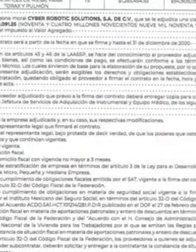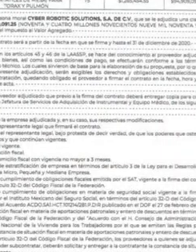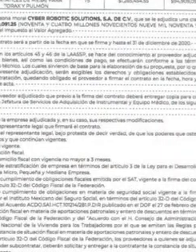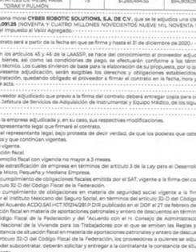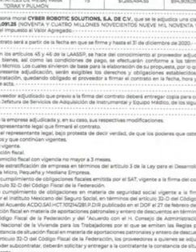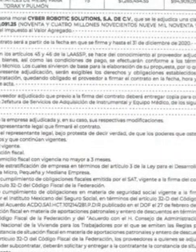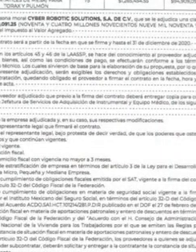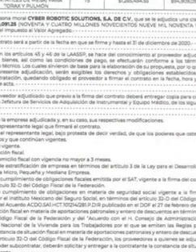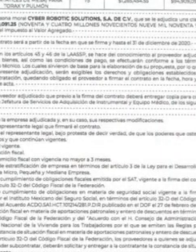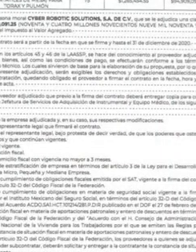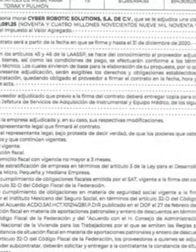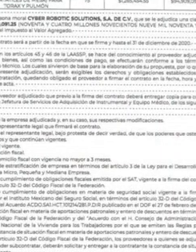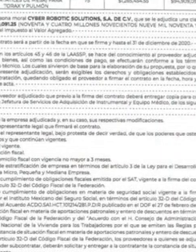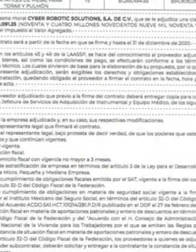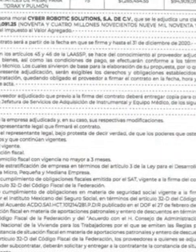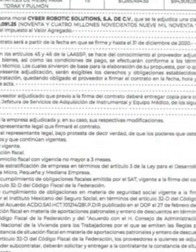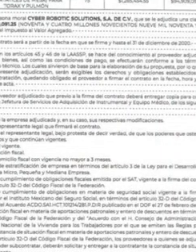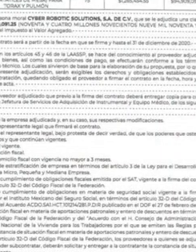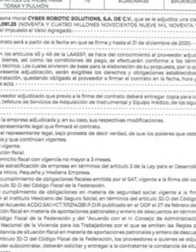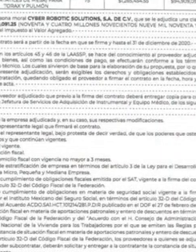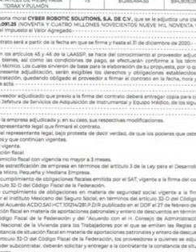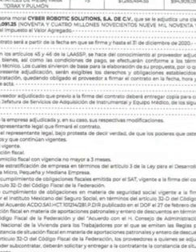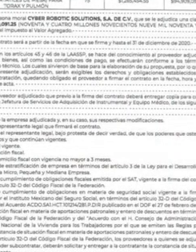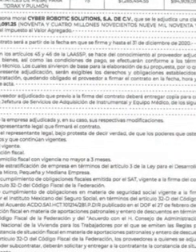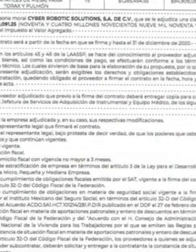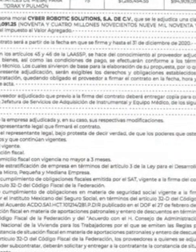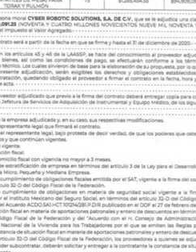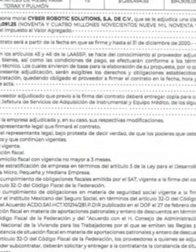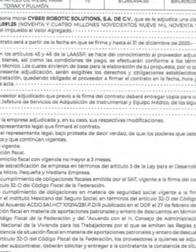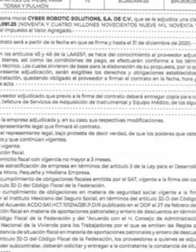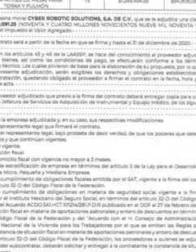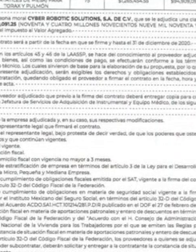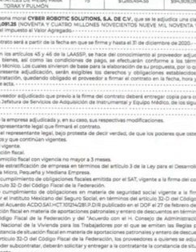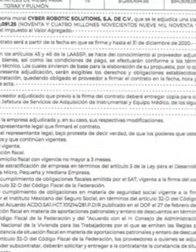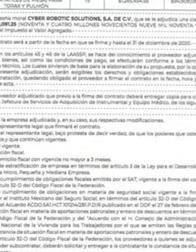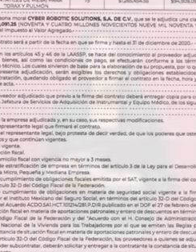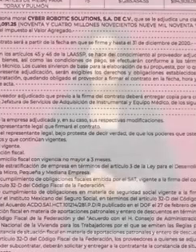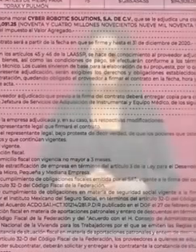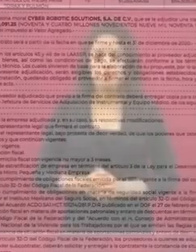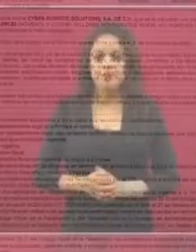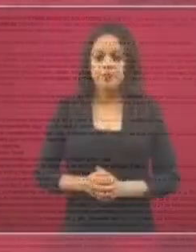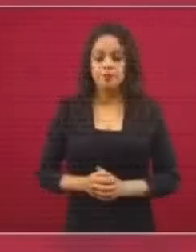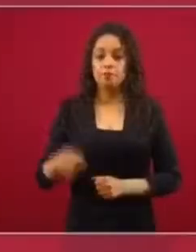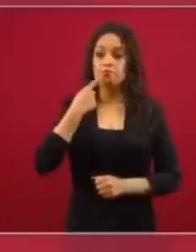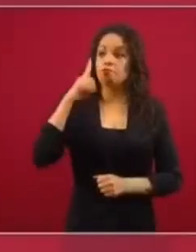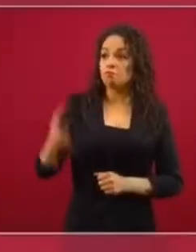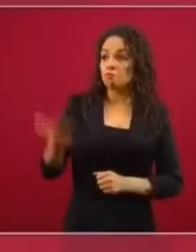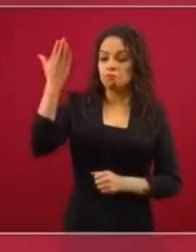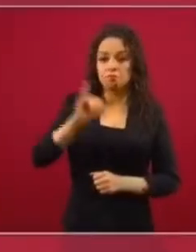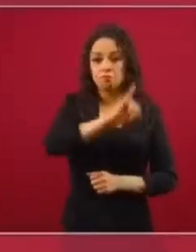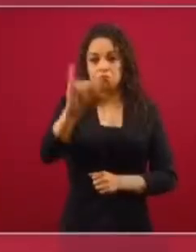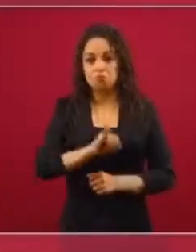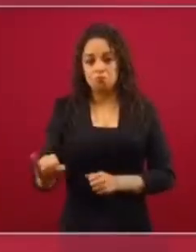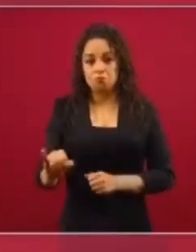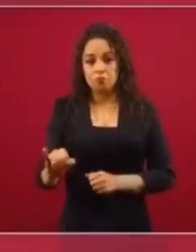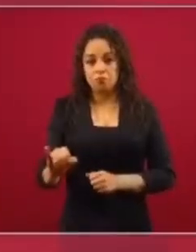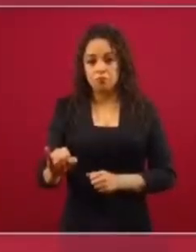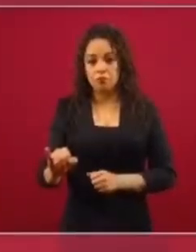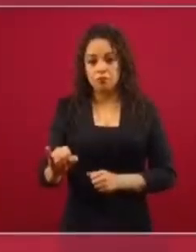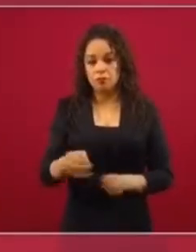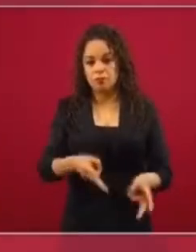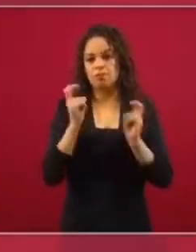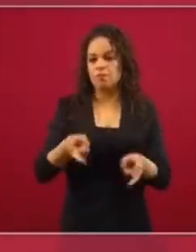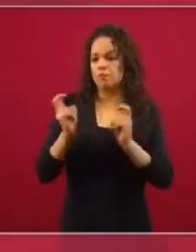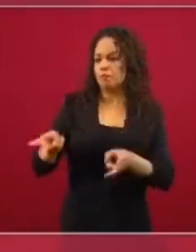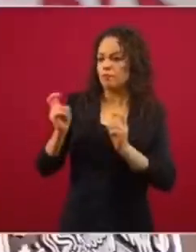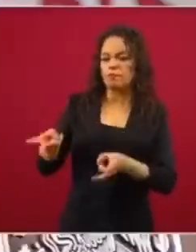Por ejemplo, el Reforma y otros medios que nunca denunciaron el saqueo que se llevó a cabo